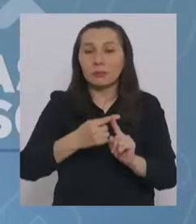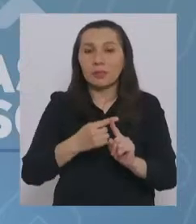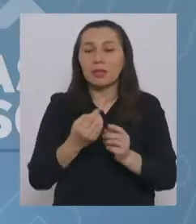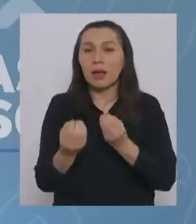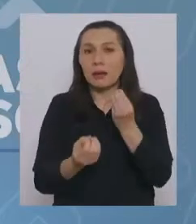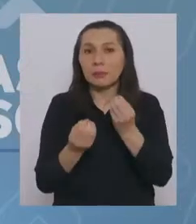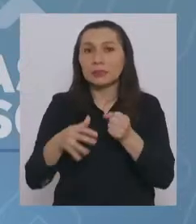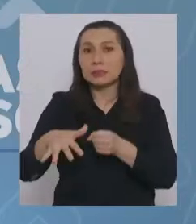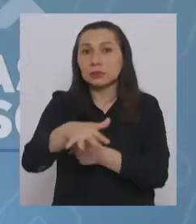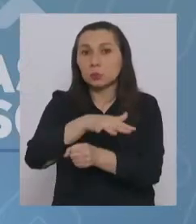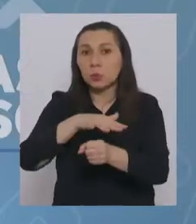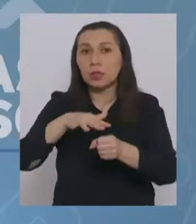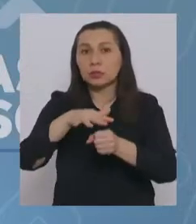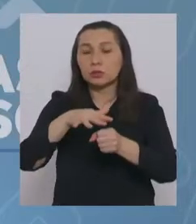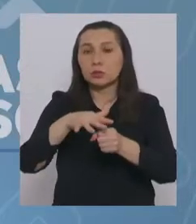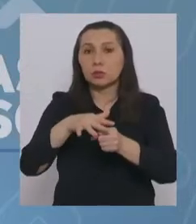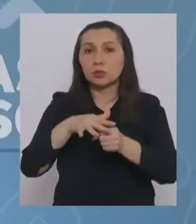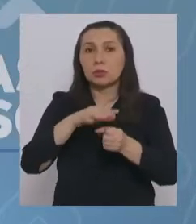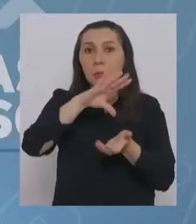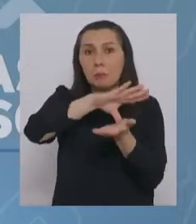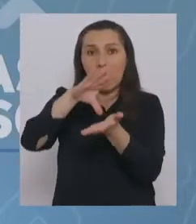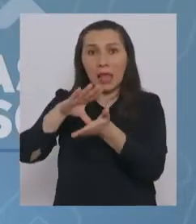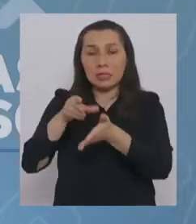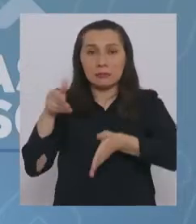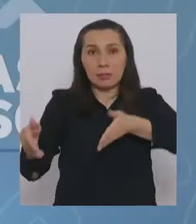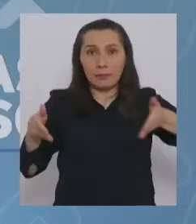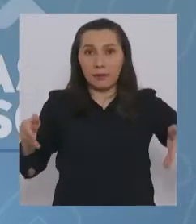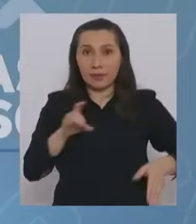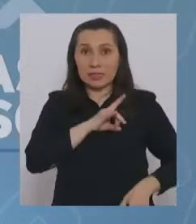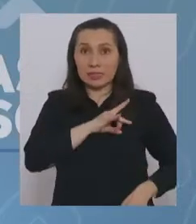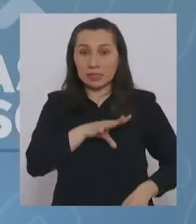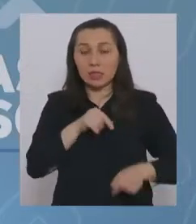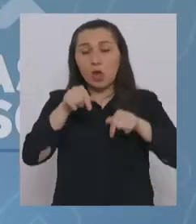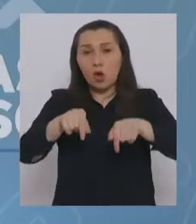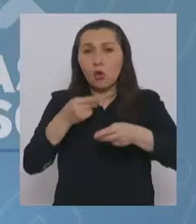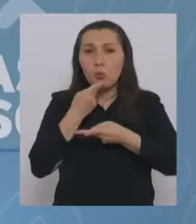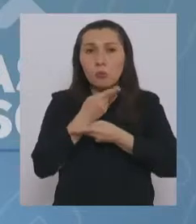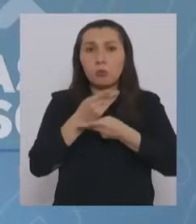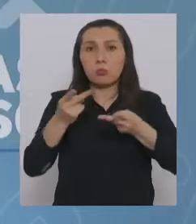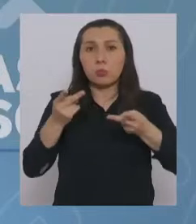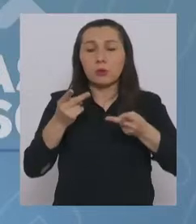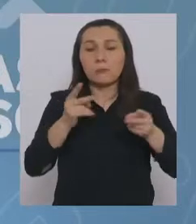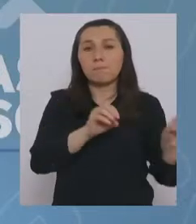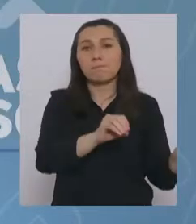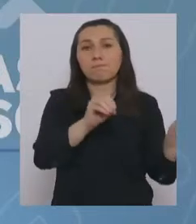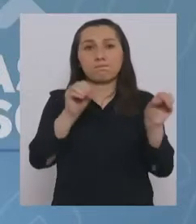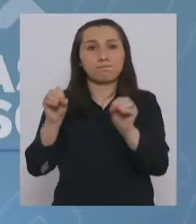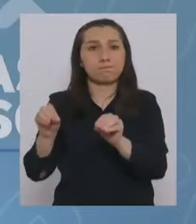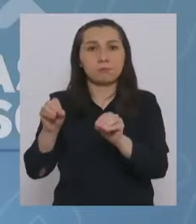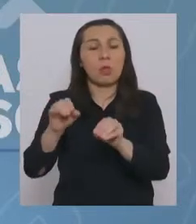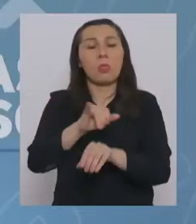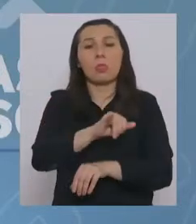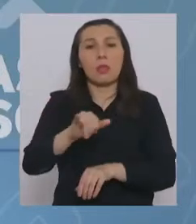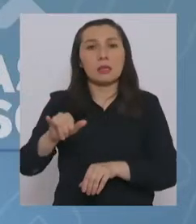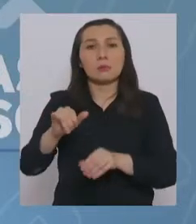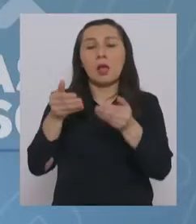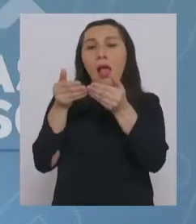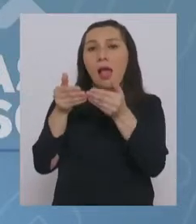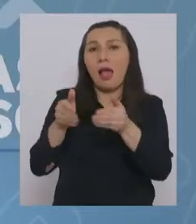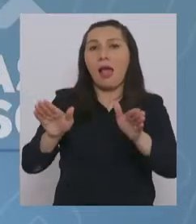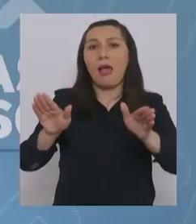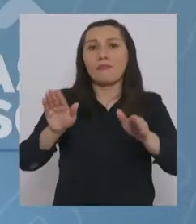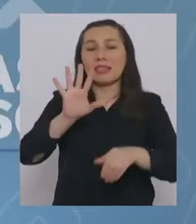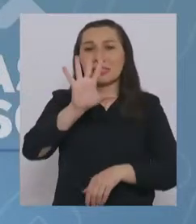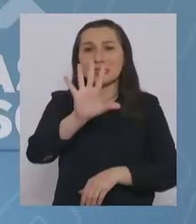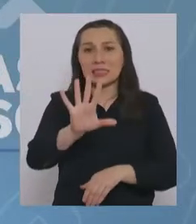Debido a la situación epidemiológica de todos nuestros países vecinos, hoy anunciamos que se postergará la apertura